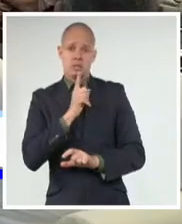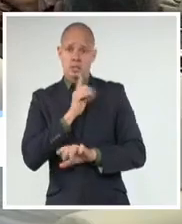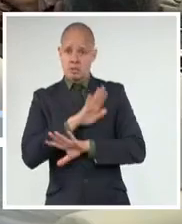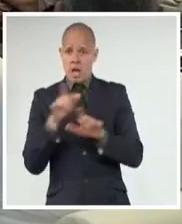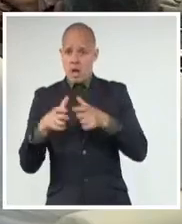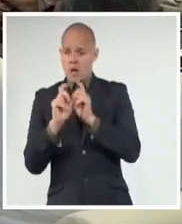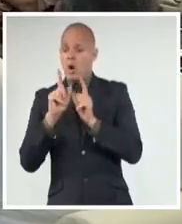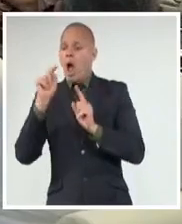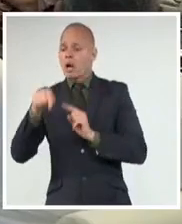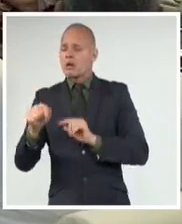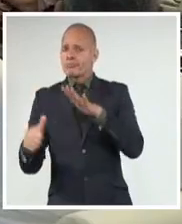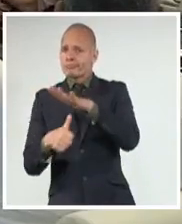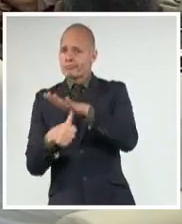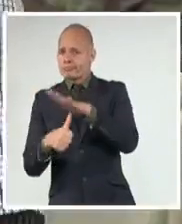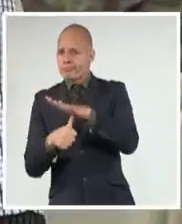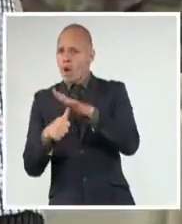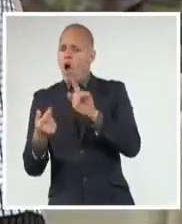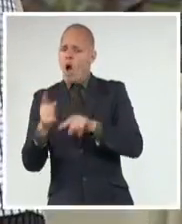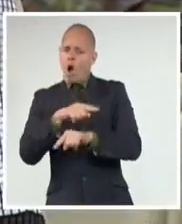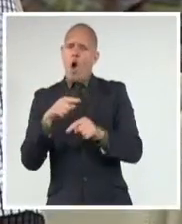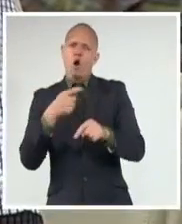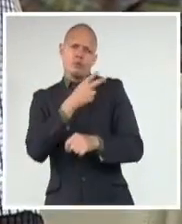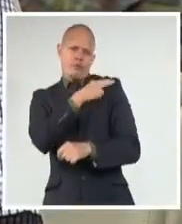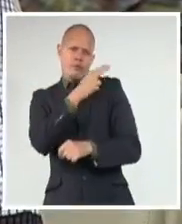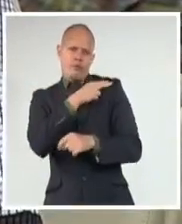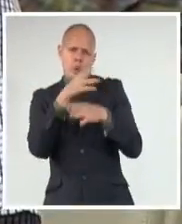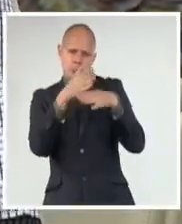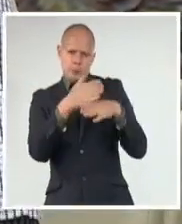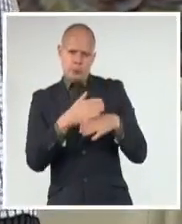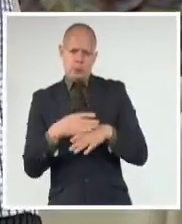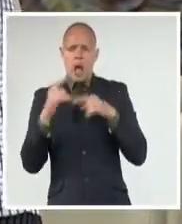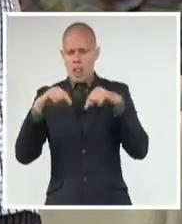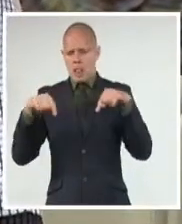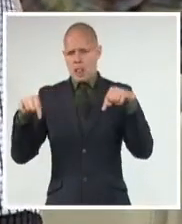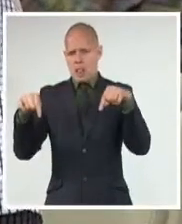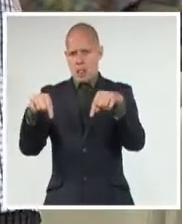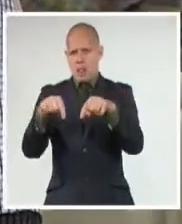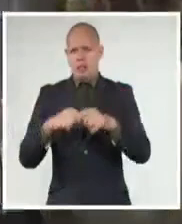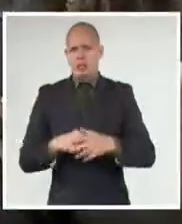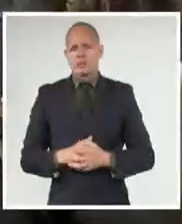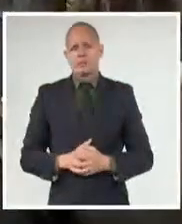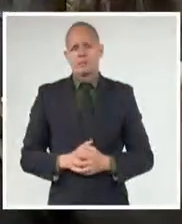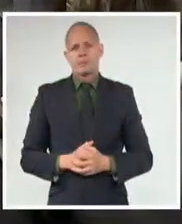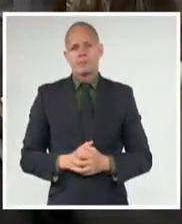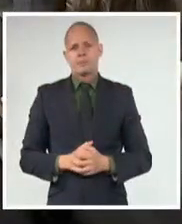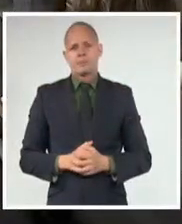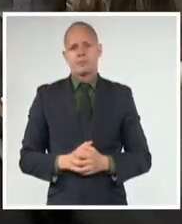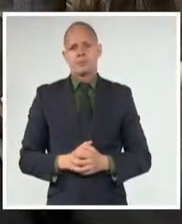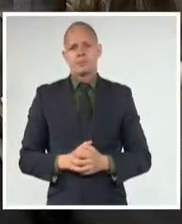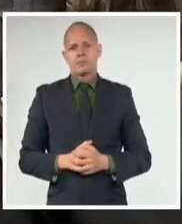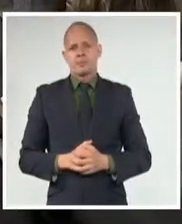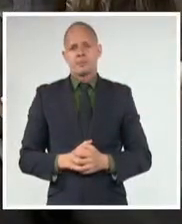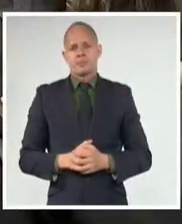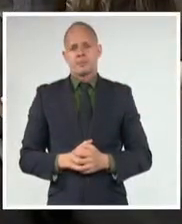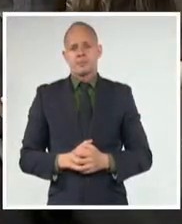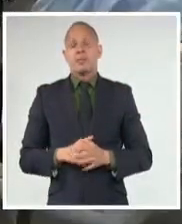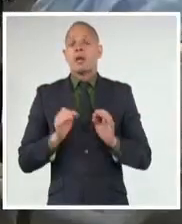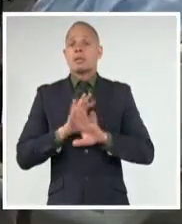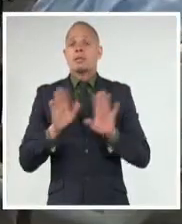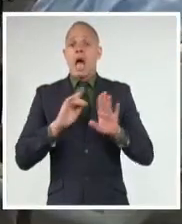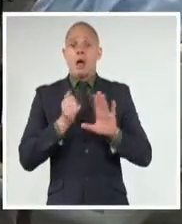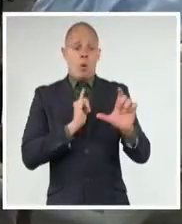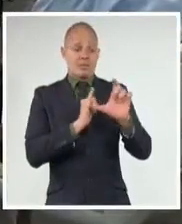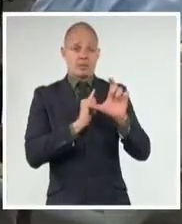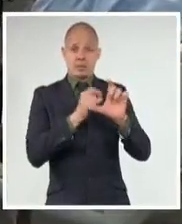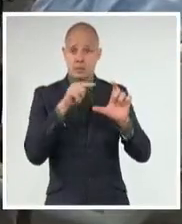un emotivo encuentro con el primer secretario del partido y presidente de la República, Miguel Díaz Canel Bermúdez. Fundada hace 80 años,